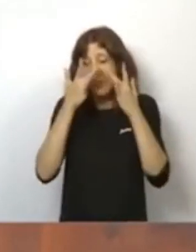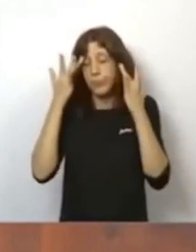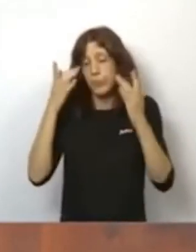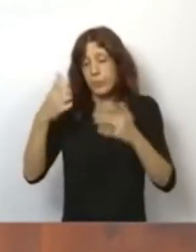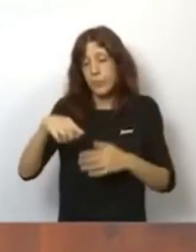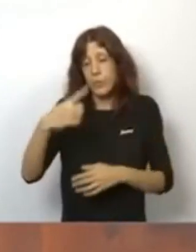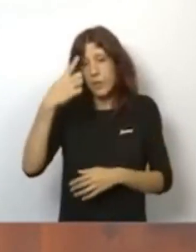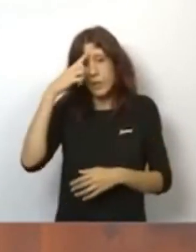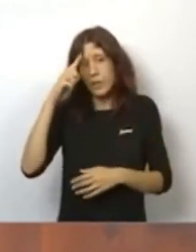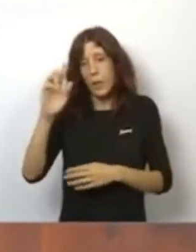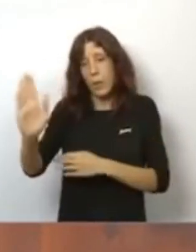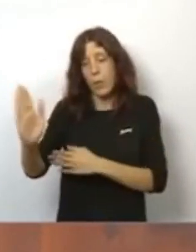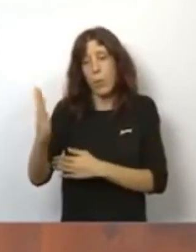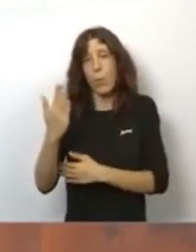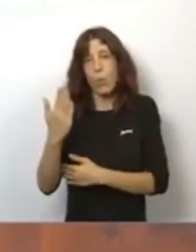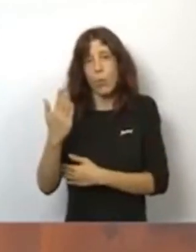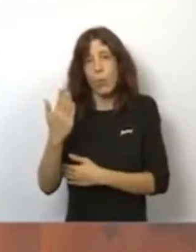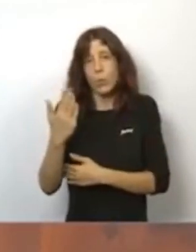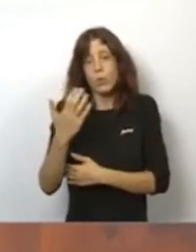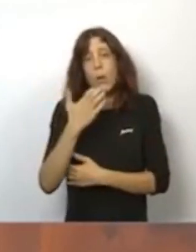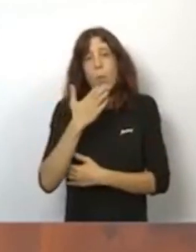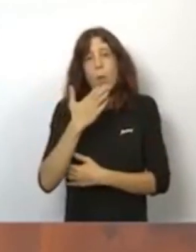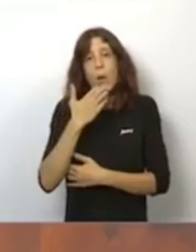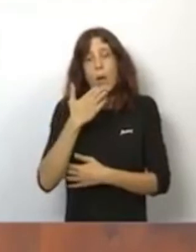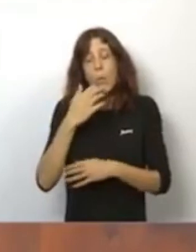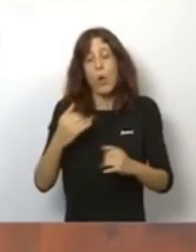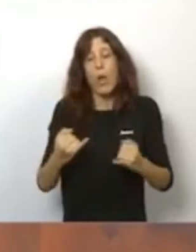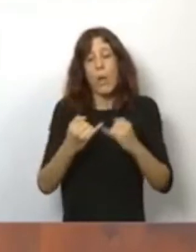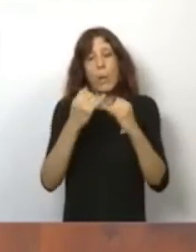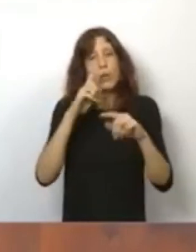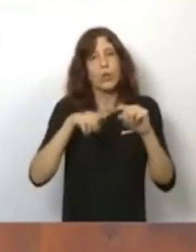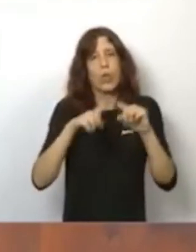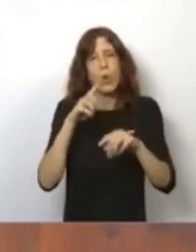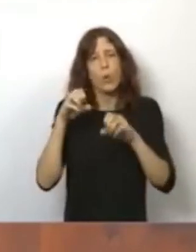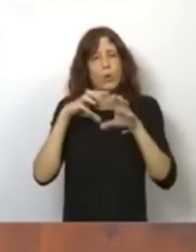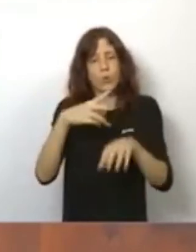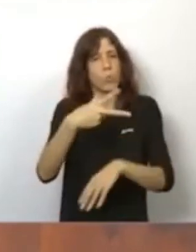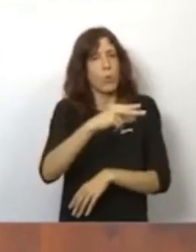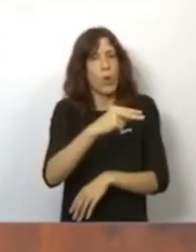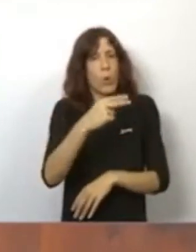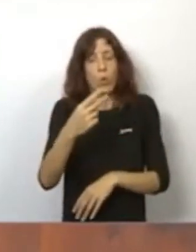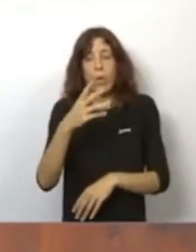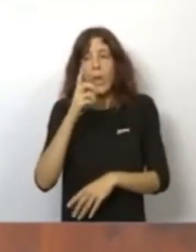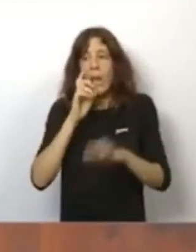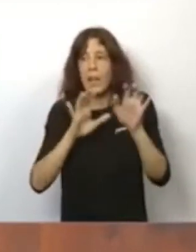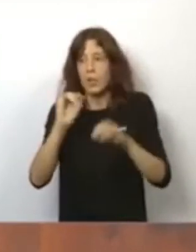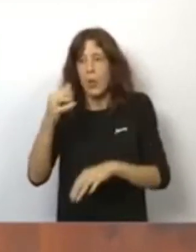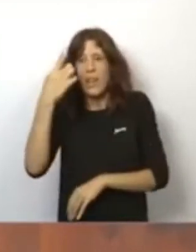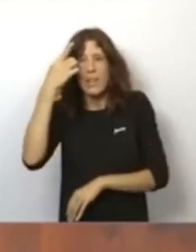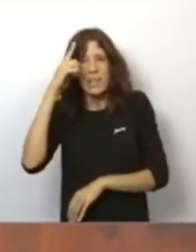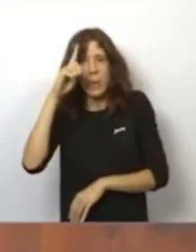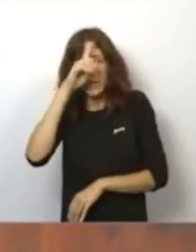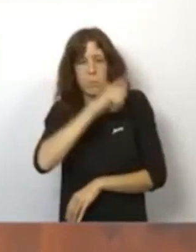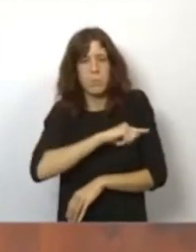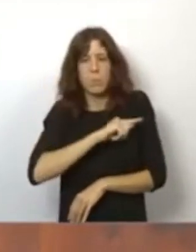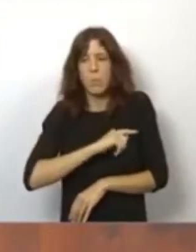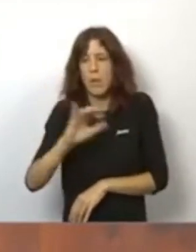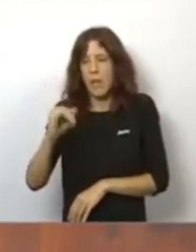son los que nos han propuesto la renuncia a algunos de esos actos, porque saben que son de riesgo por la